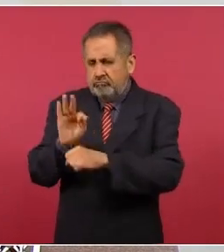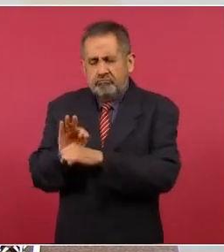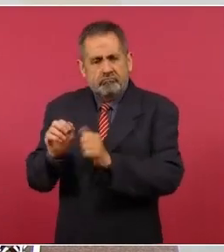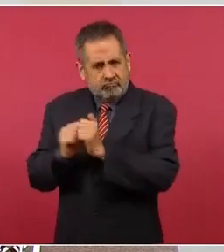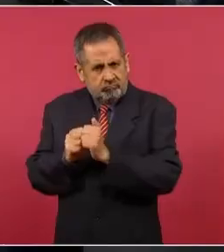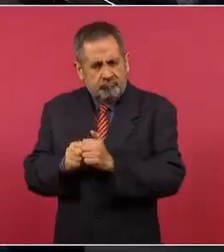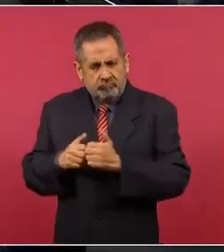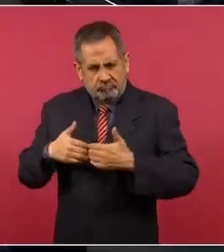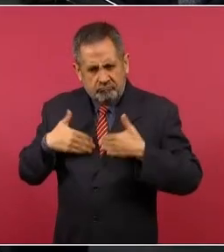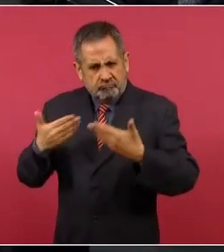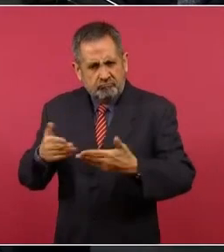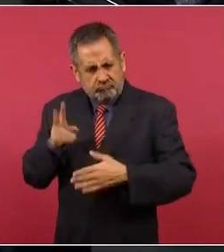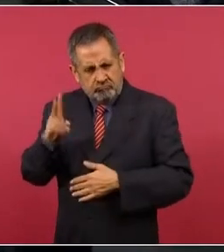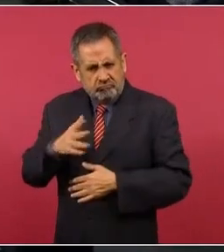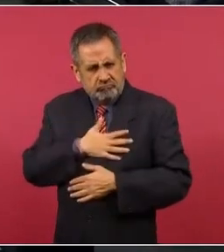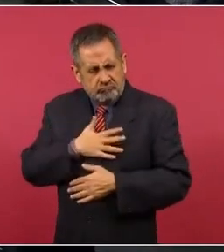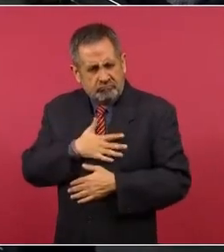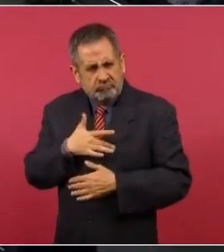de buena fe.